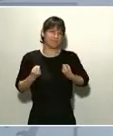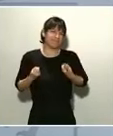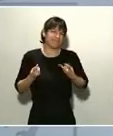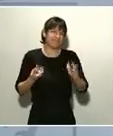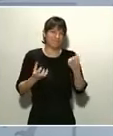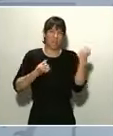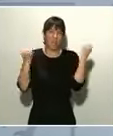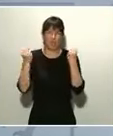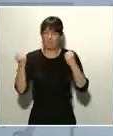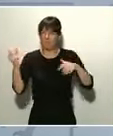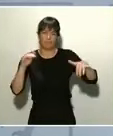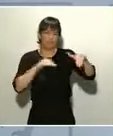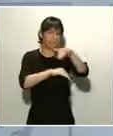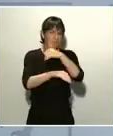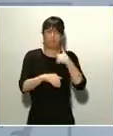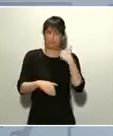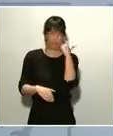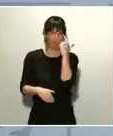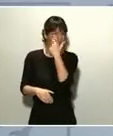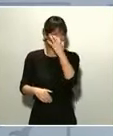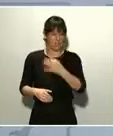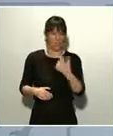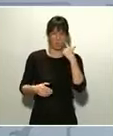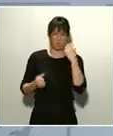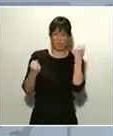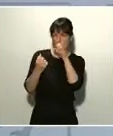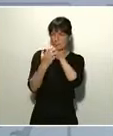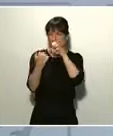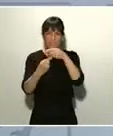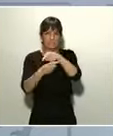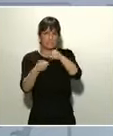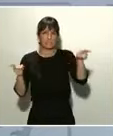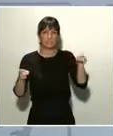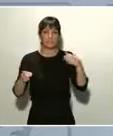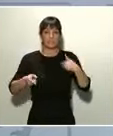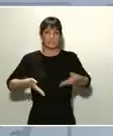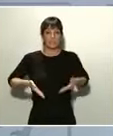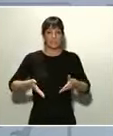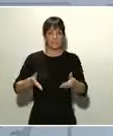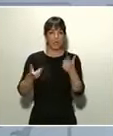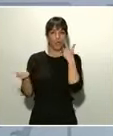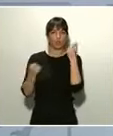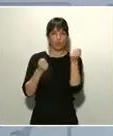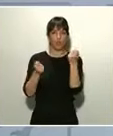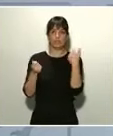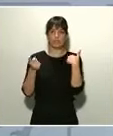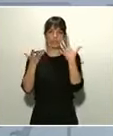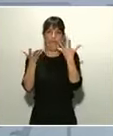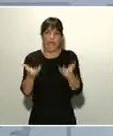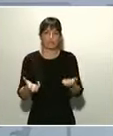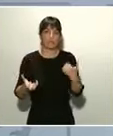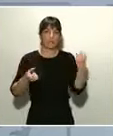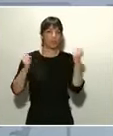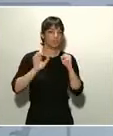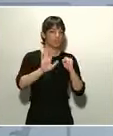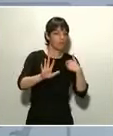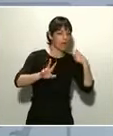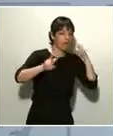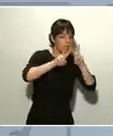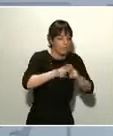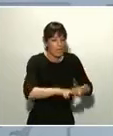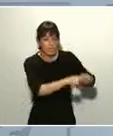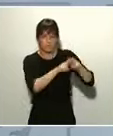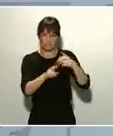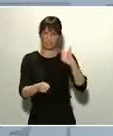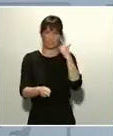carreteras, decenas de miles de controles en vías de comunicación, miles de registros de vehículos, como han visto ustedes en los telediarios